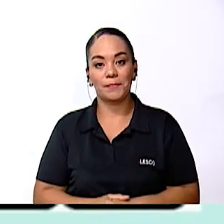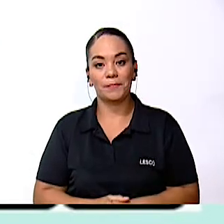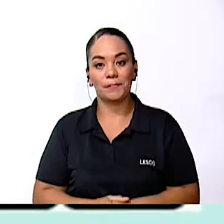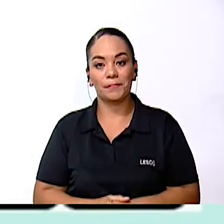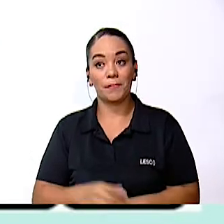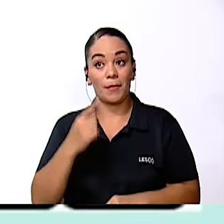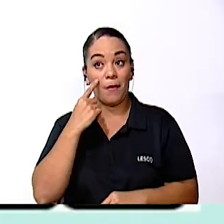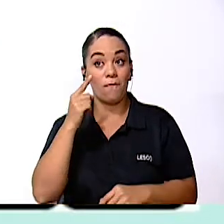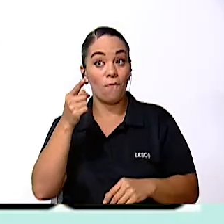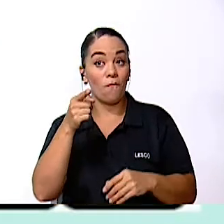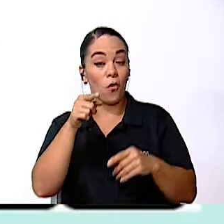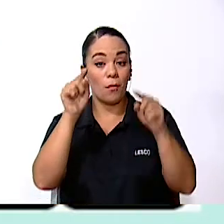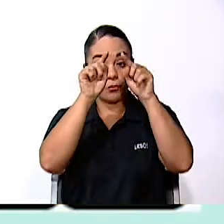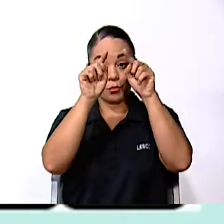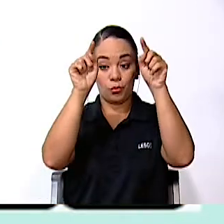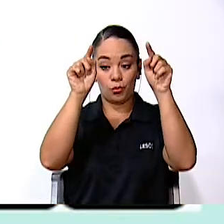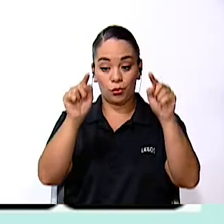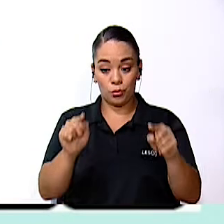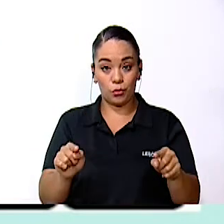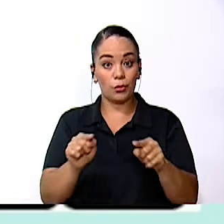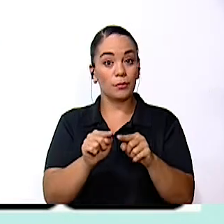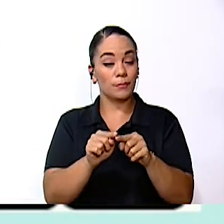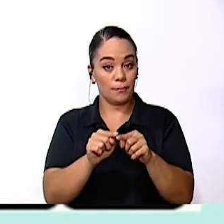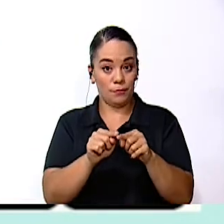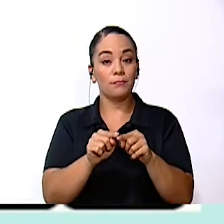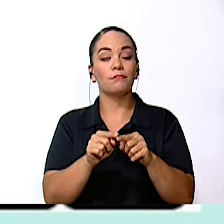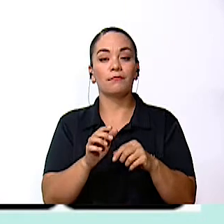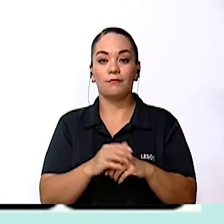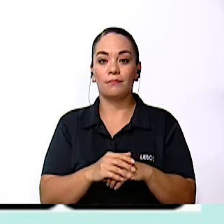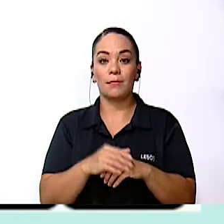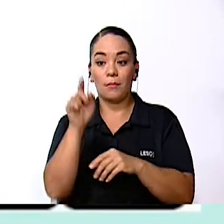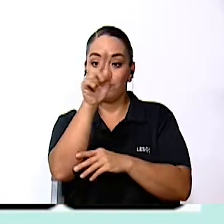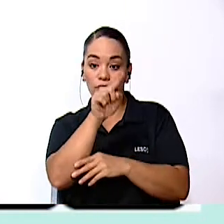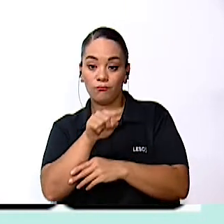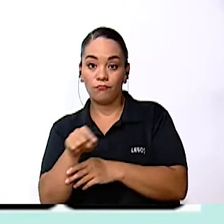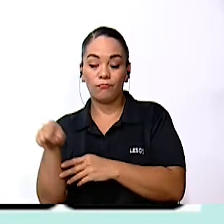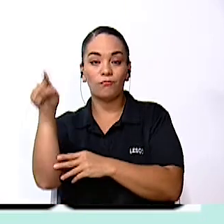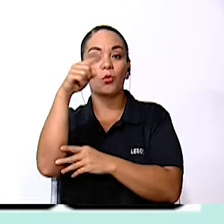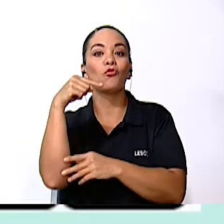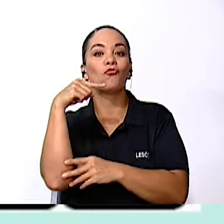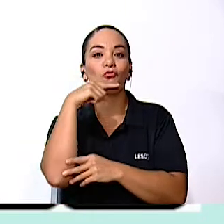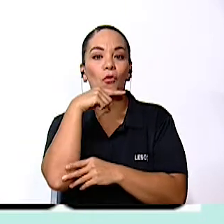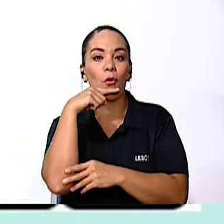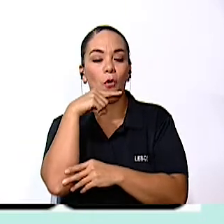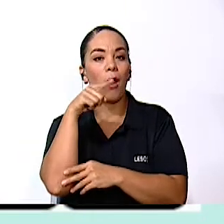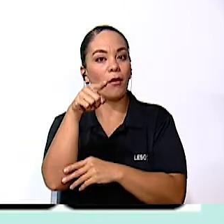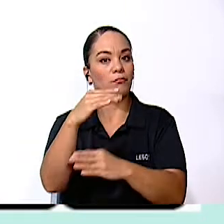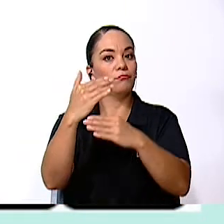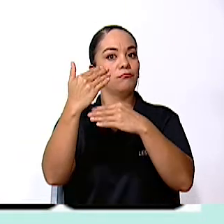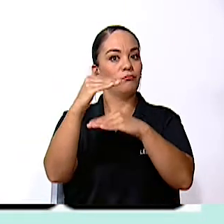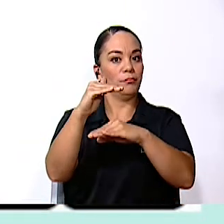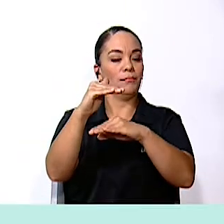rectangular Con un símbolo compuesto de un círculo rojo que indica o envuelve una restricción